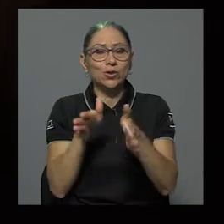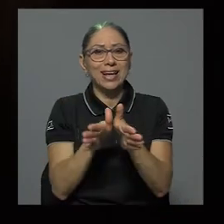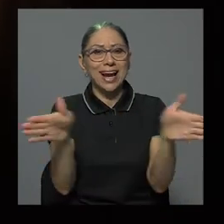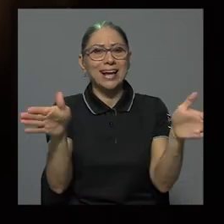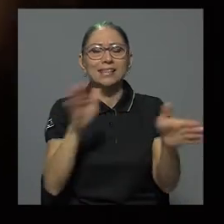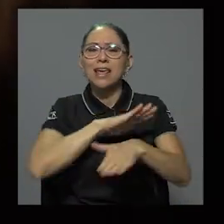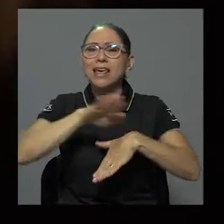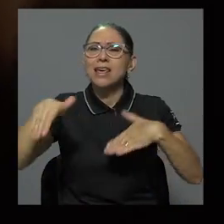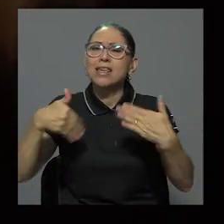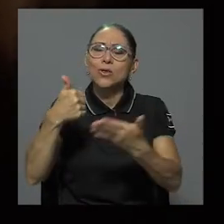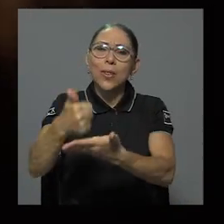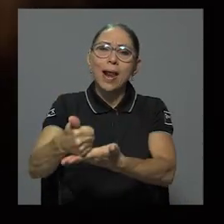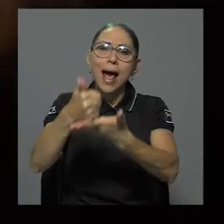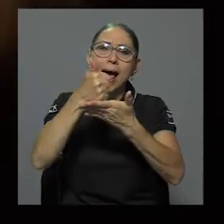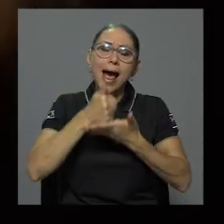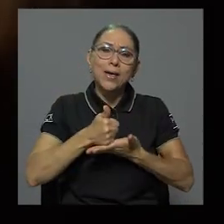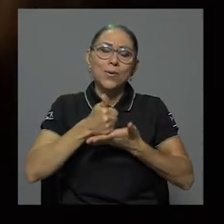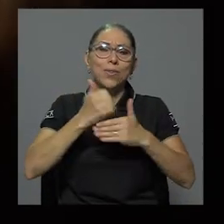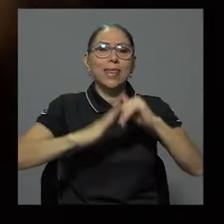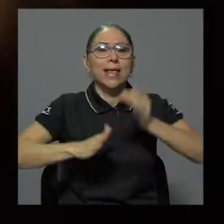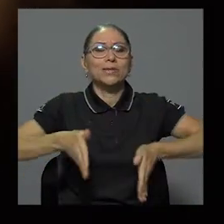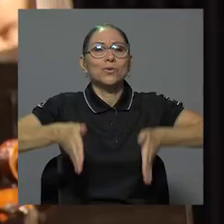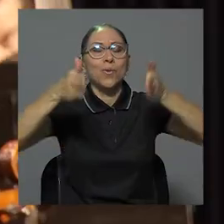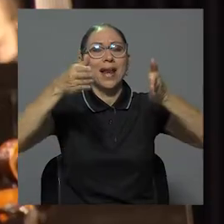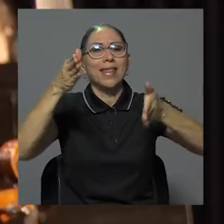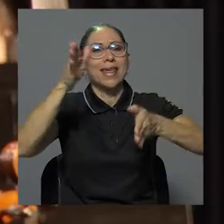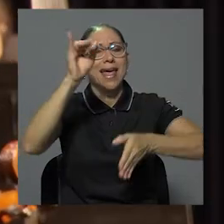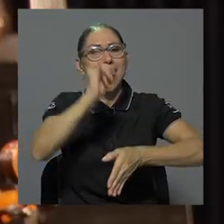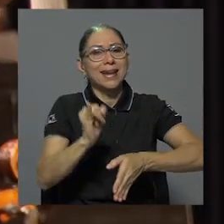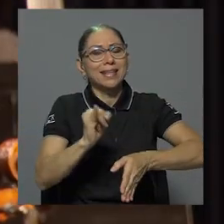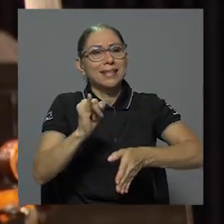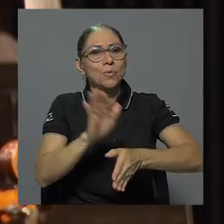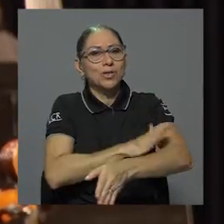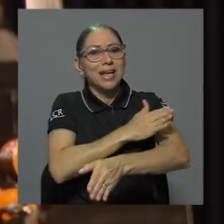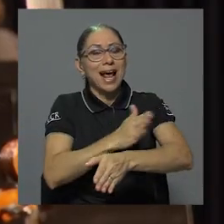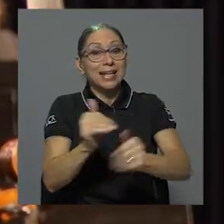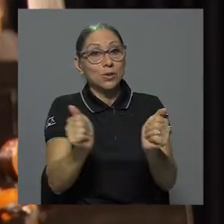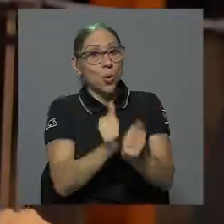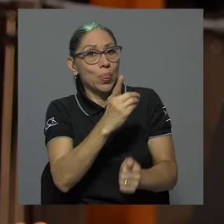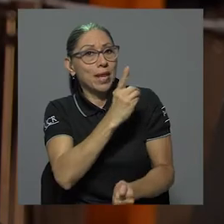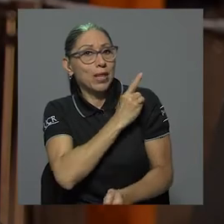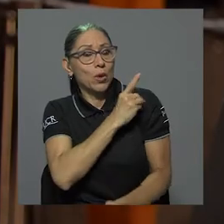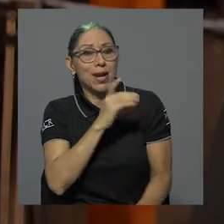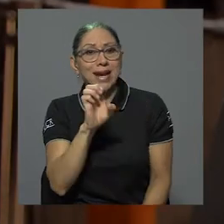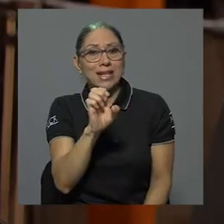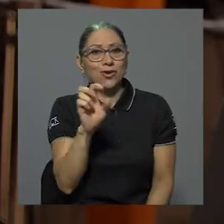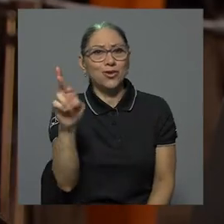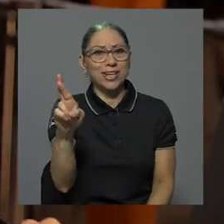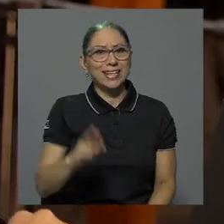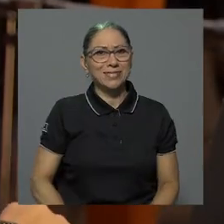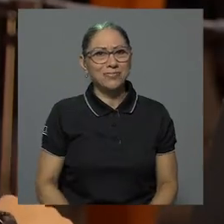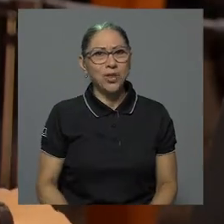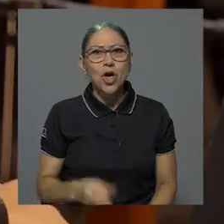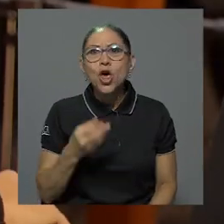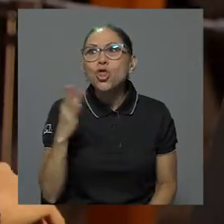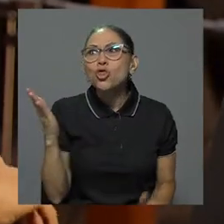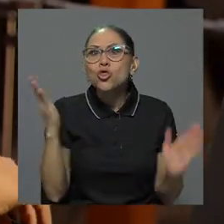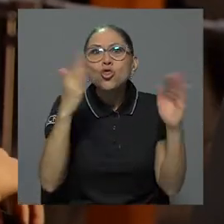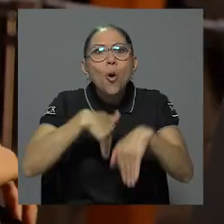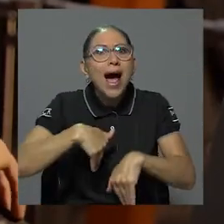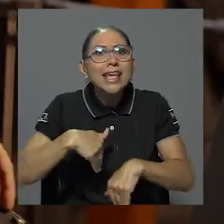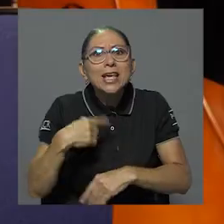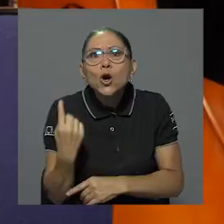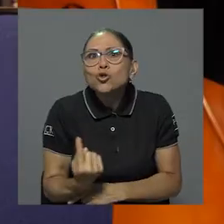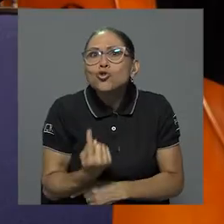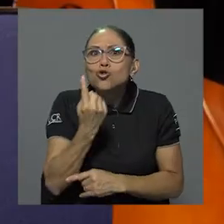ayuda que nos brindó la Escuela de Artes Musicales a través de su director Ernesto Rodríguez. No hay ni un solo compositor extranjero,